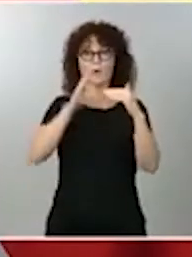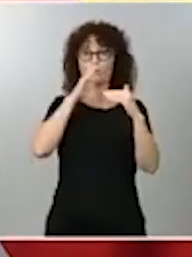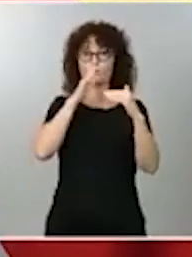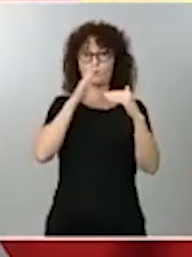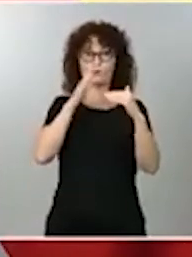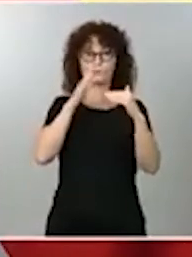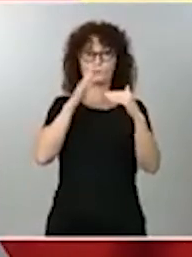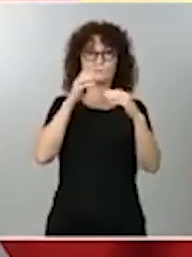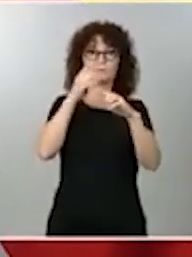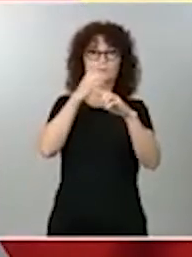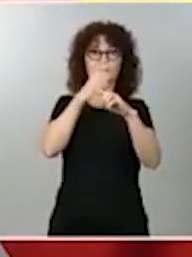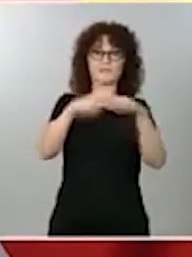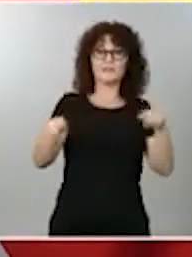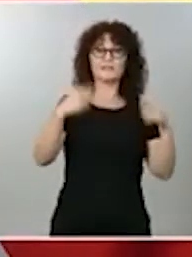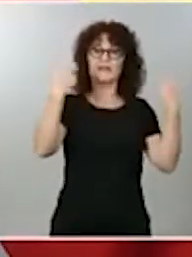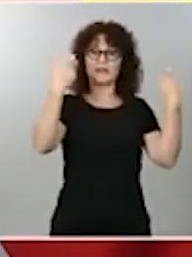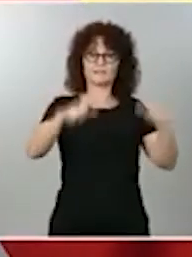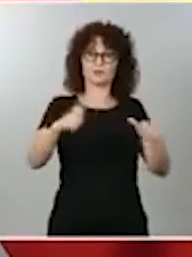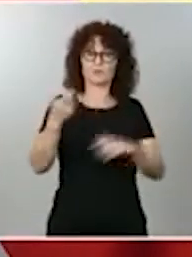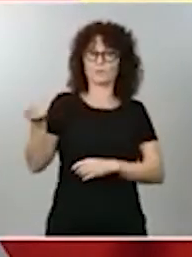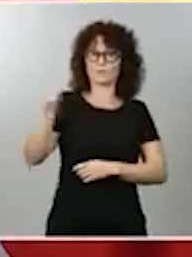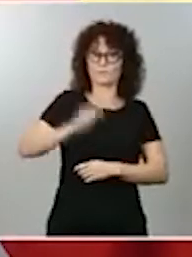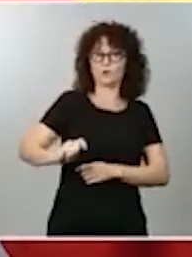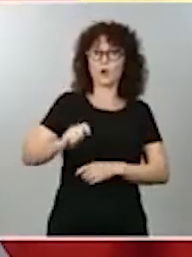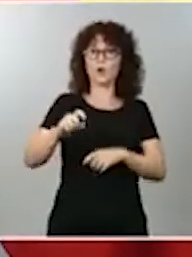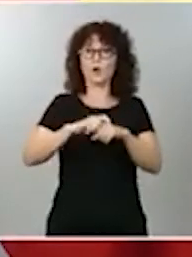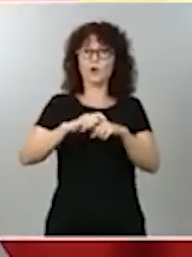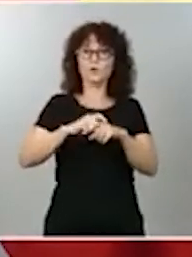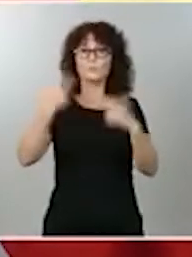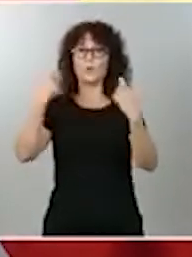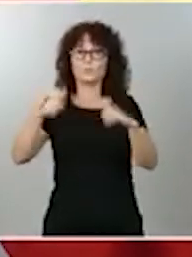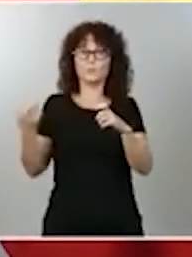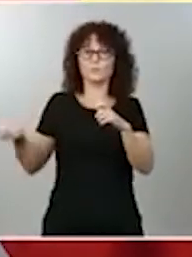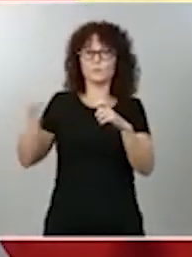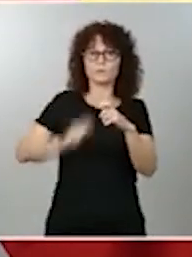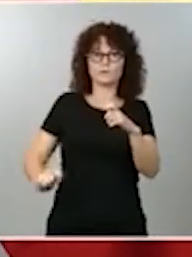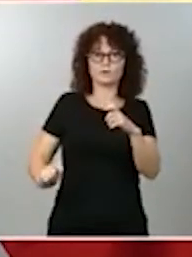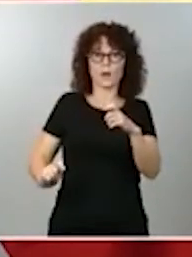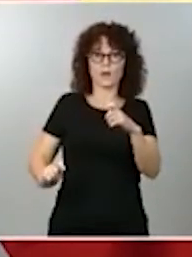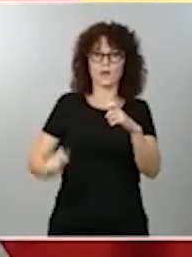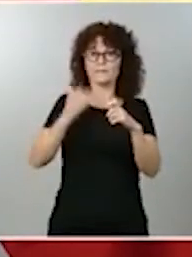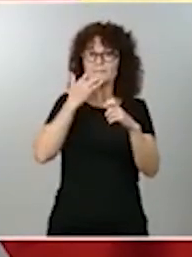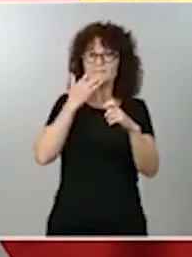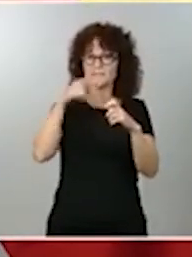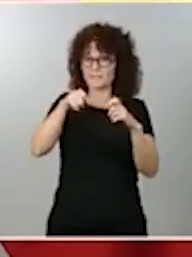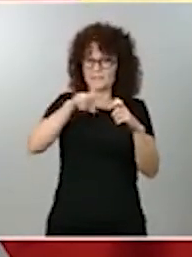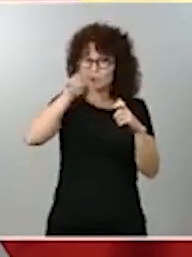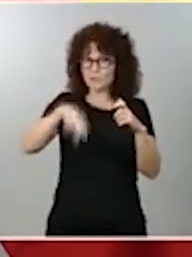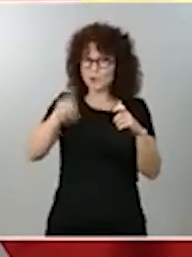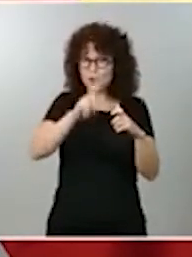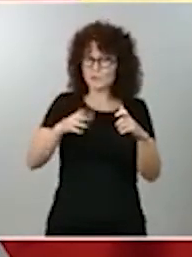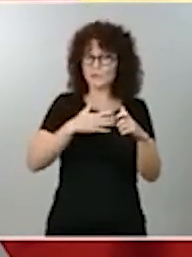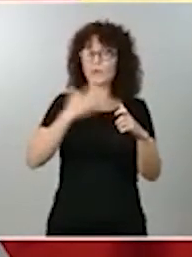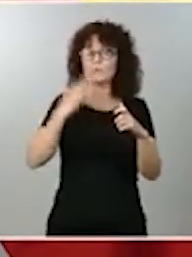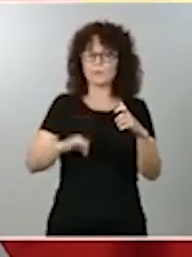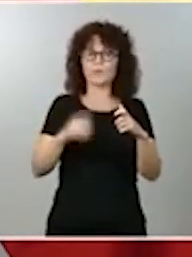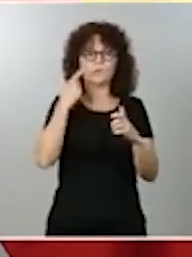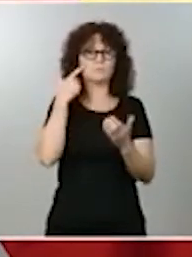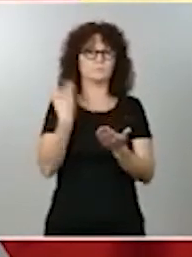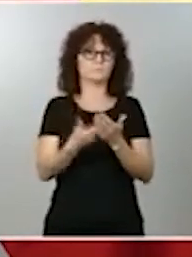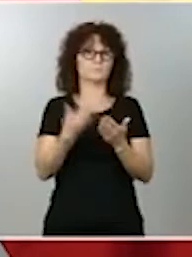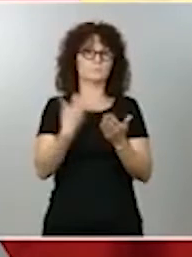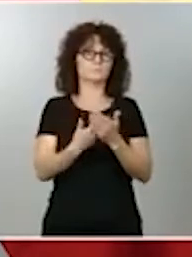grupos profesionales del tipo que fueren, puede alterar la carga de la prueba y, por tanto, ser un indicio de